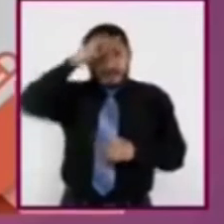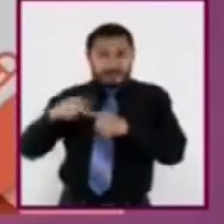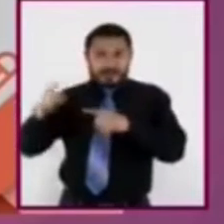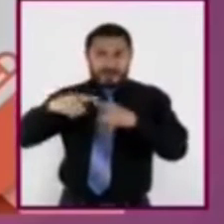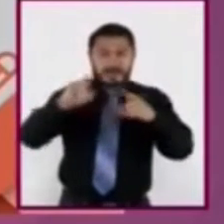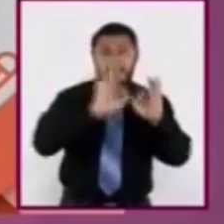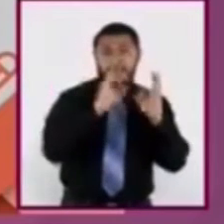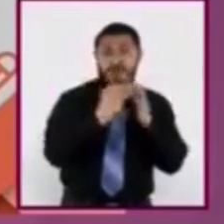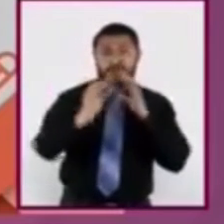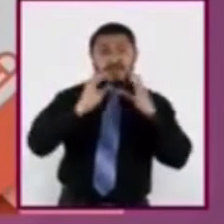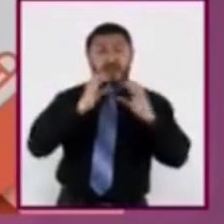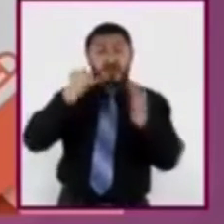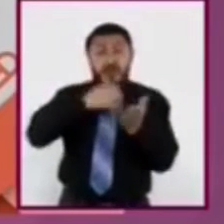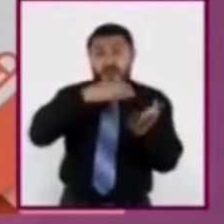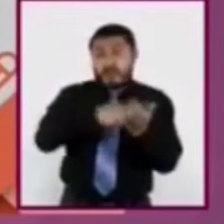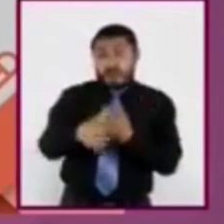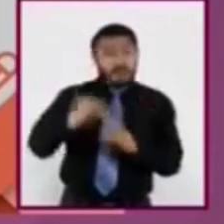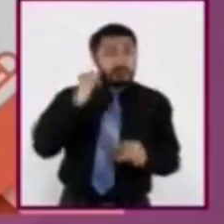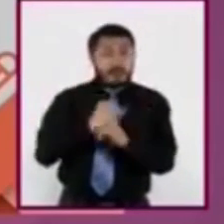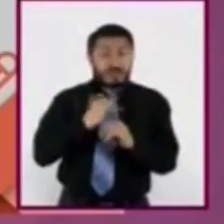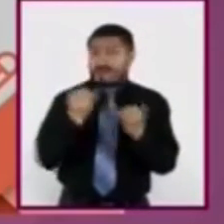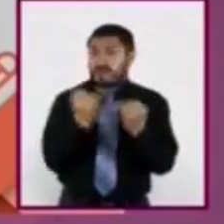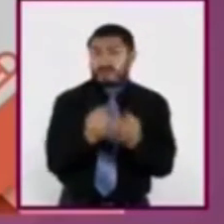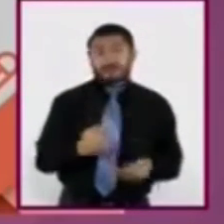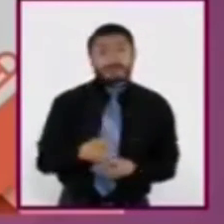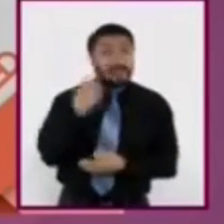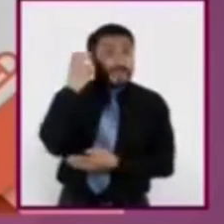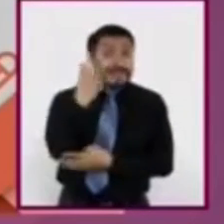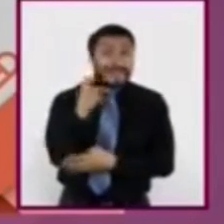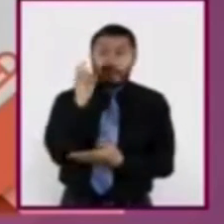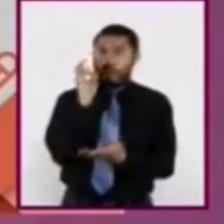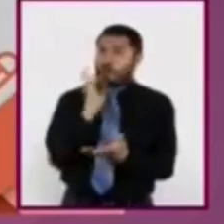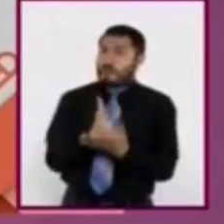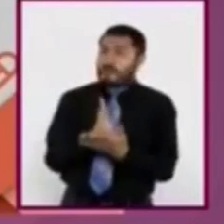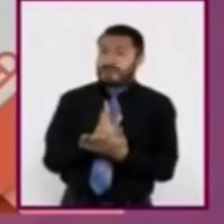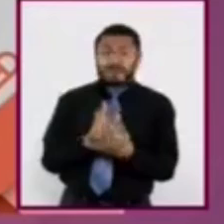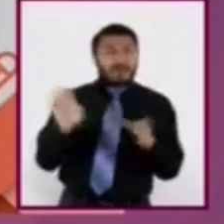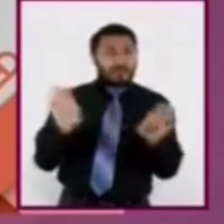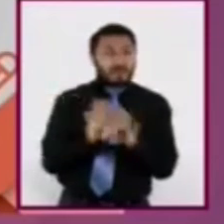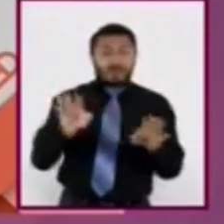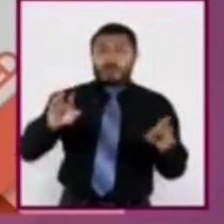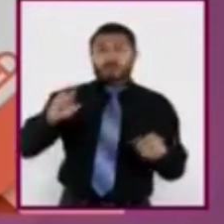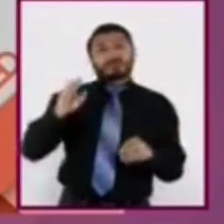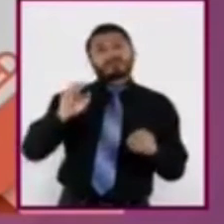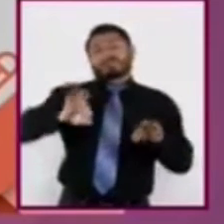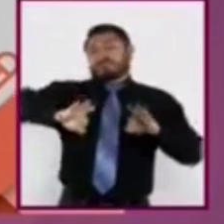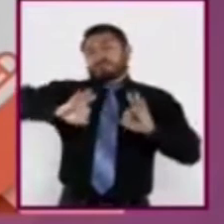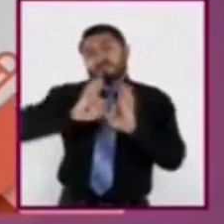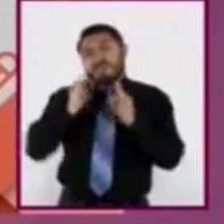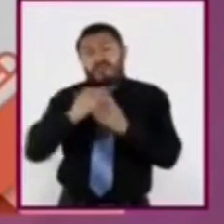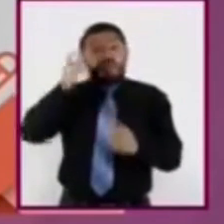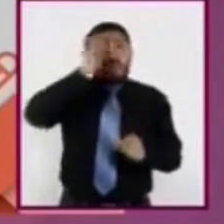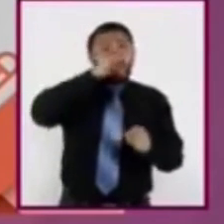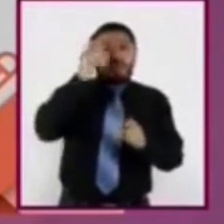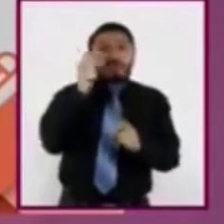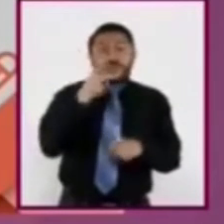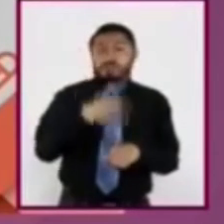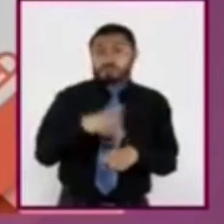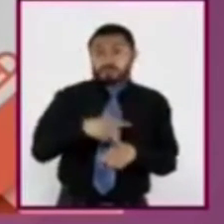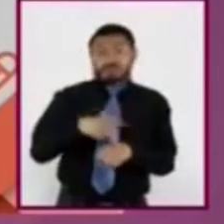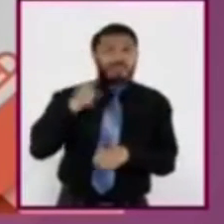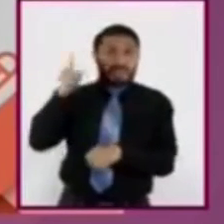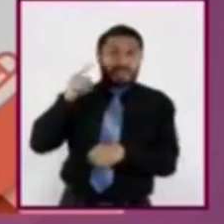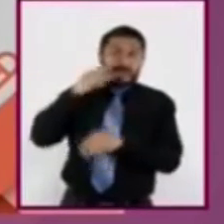e impresos, el enigmático elemento es tan solo una más de las formaciones rocosas que abundan en la